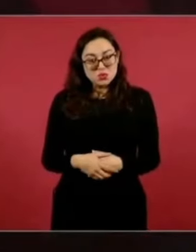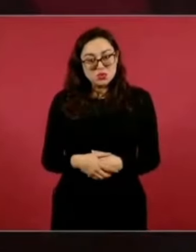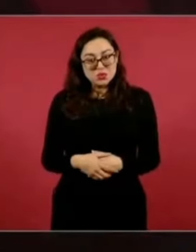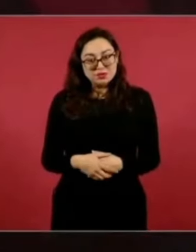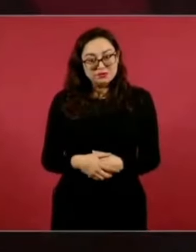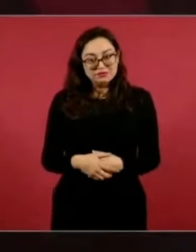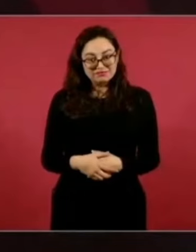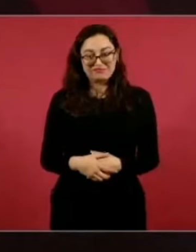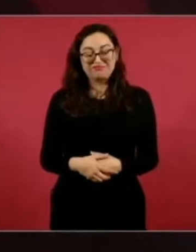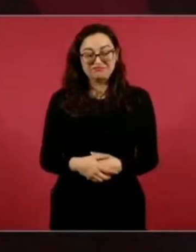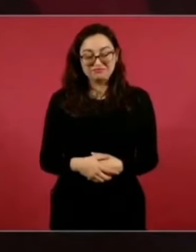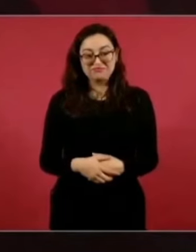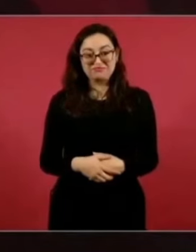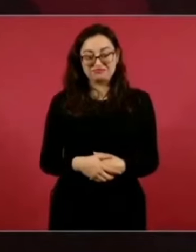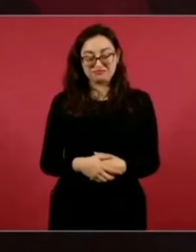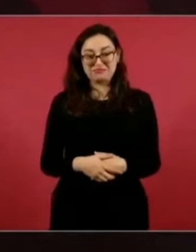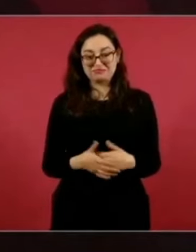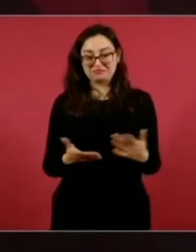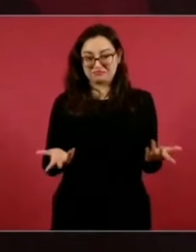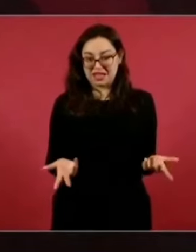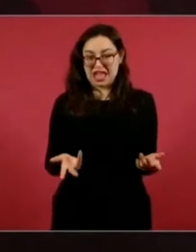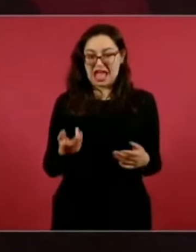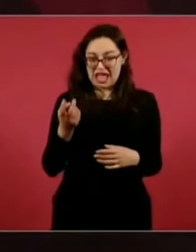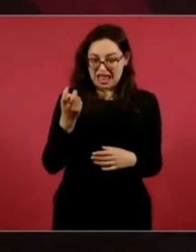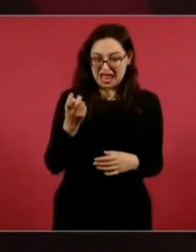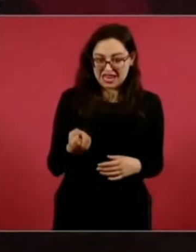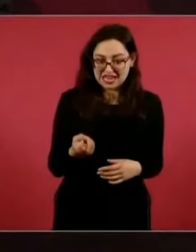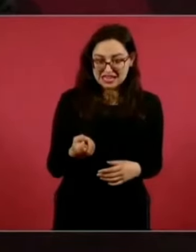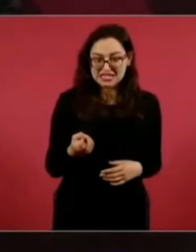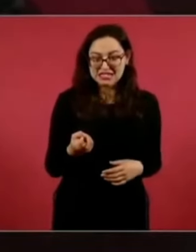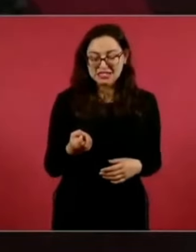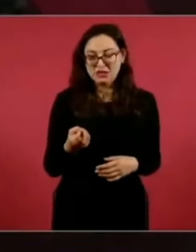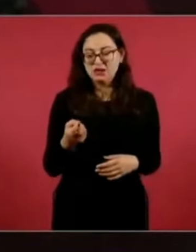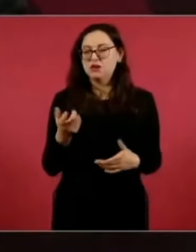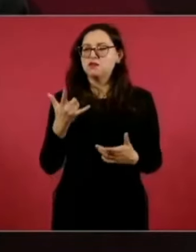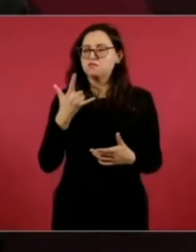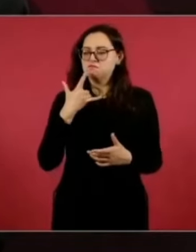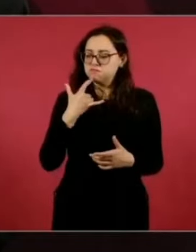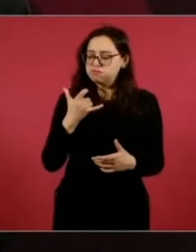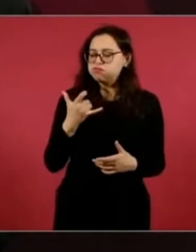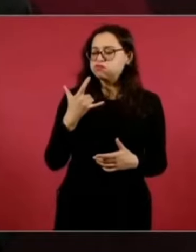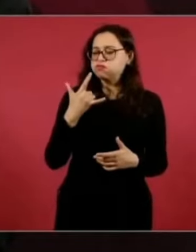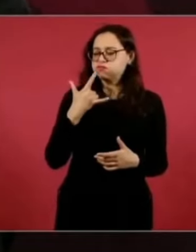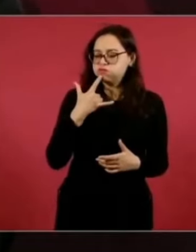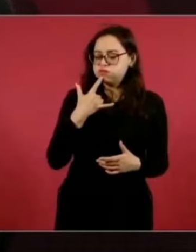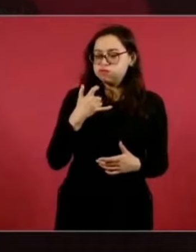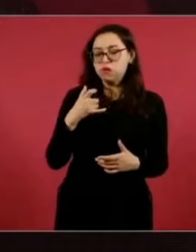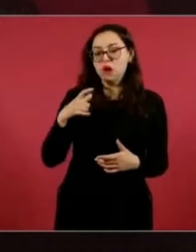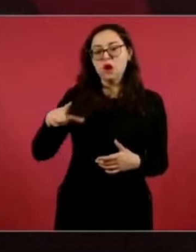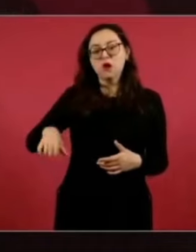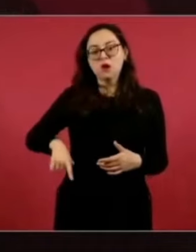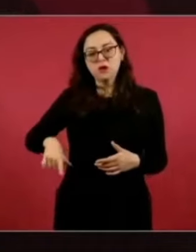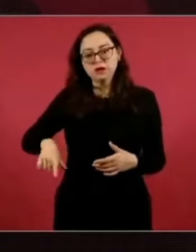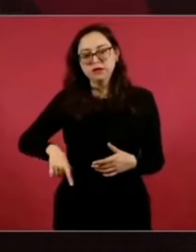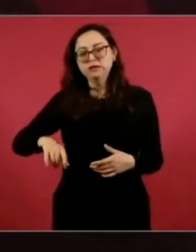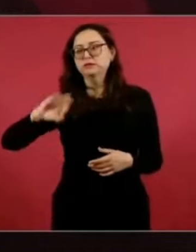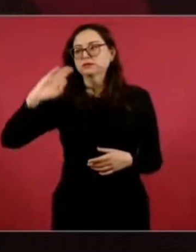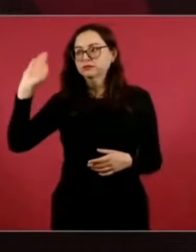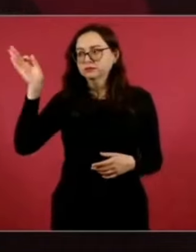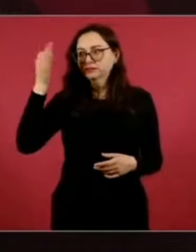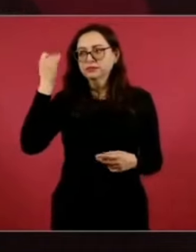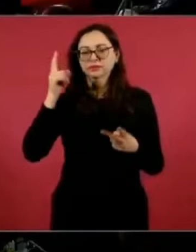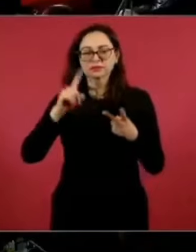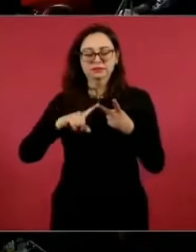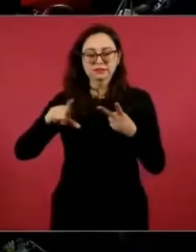y hemos trabajado de manera conjunta, gobierno federal, el gobierno de la ciudad,